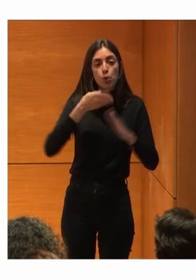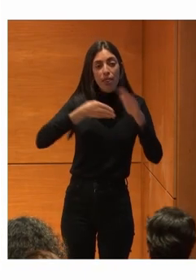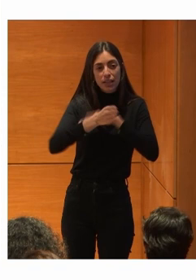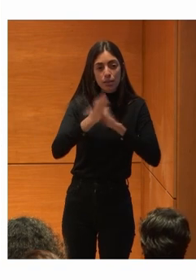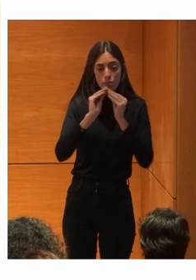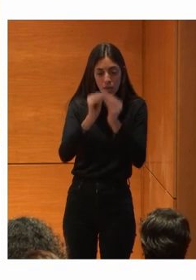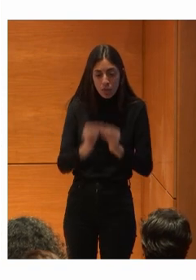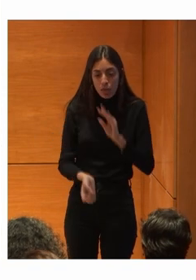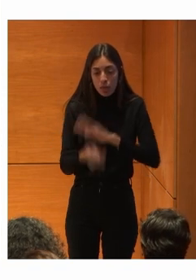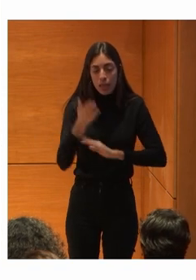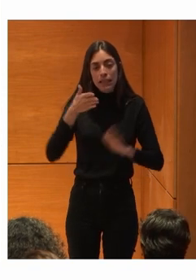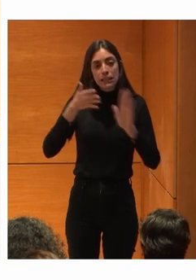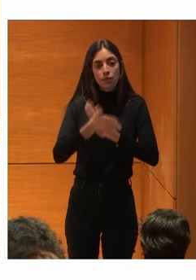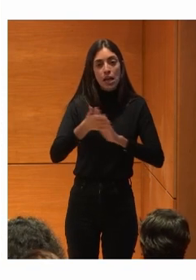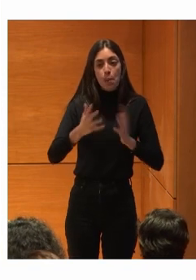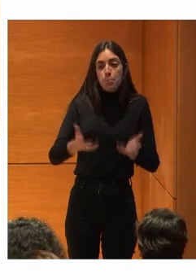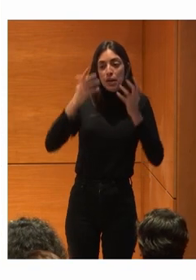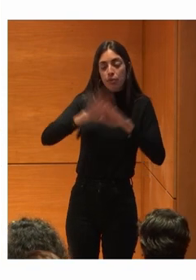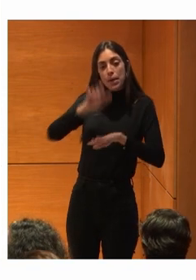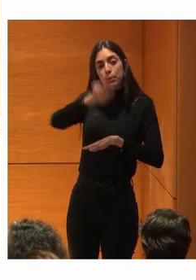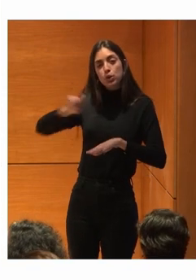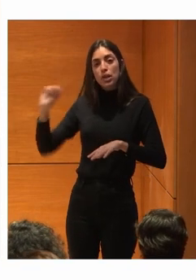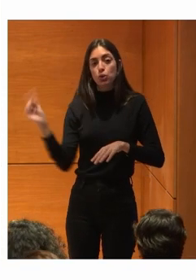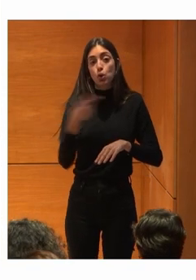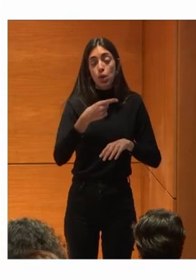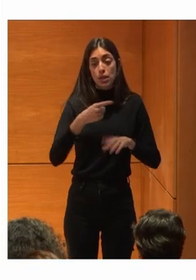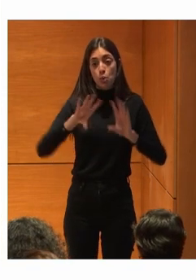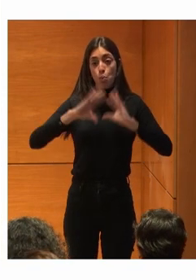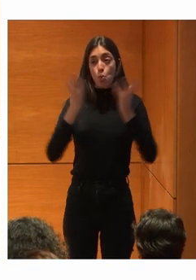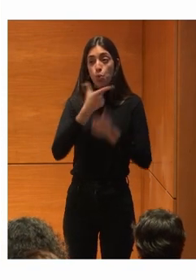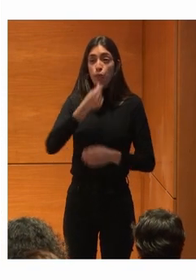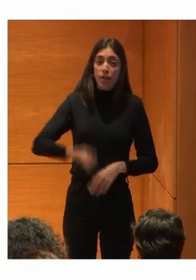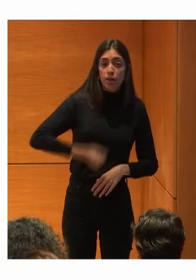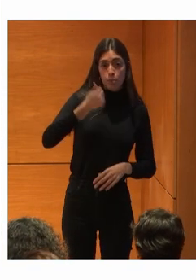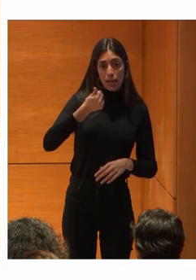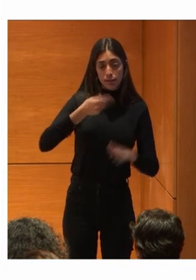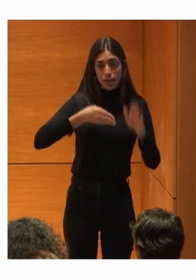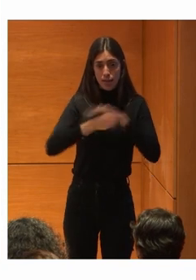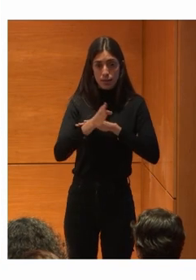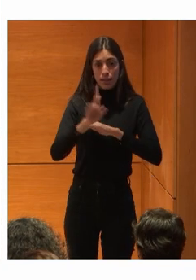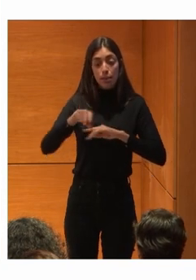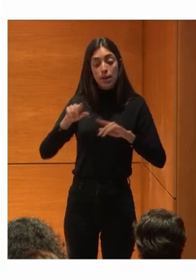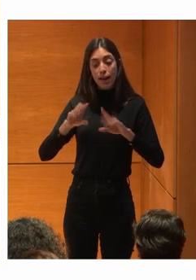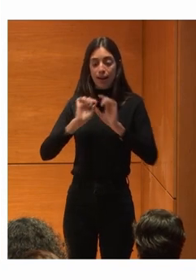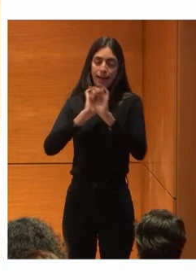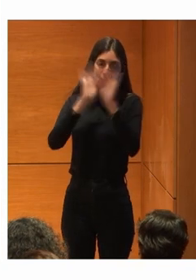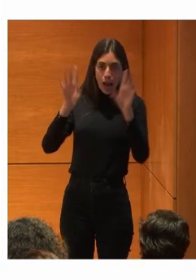beneficioso Para todas las personas Crear este mundo Más fácil Y obviamente En la empresa privada Intentamos tener El diálogo De ese